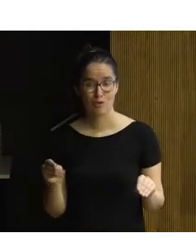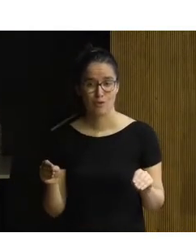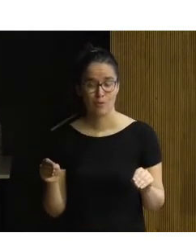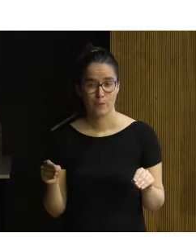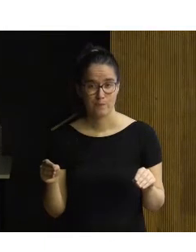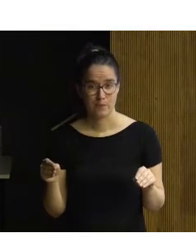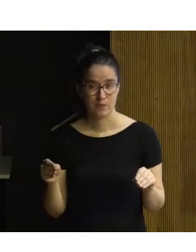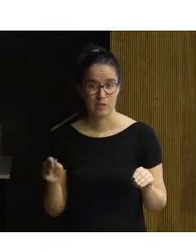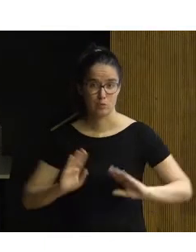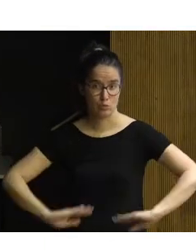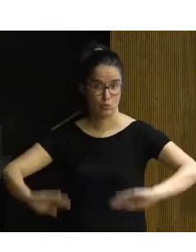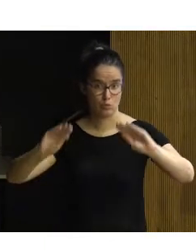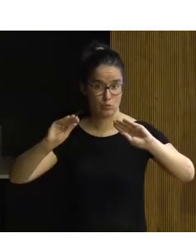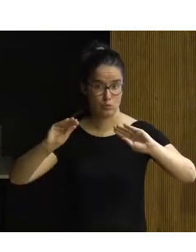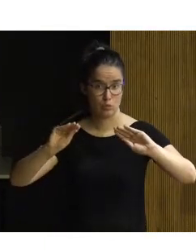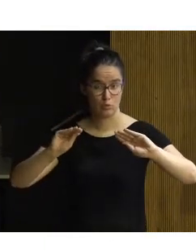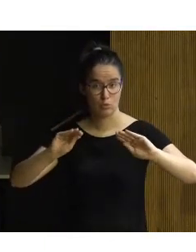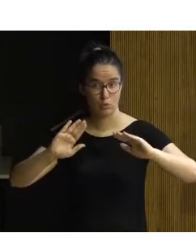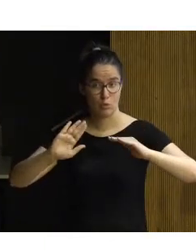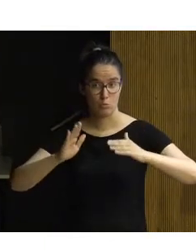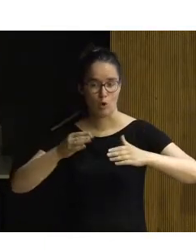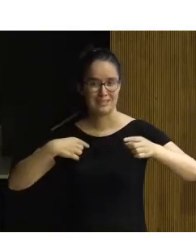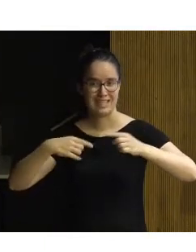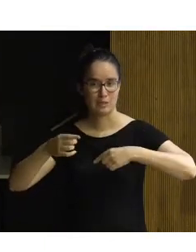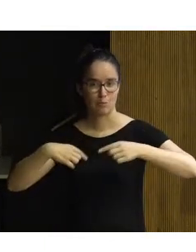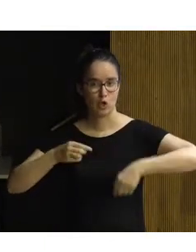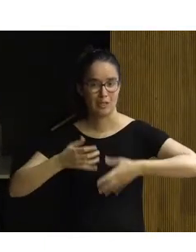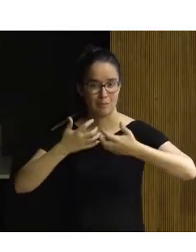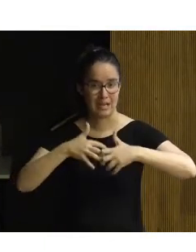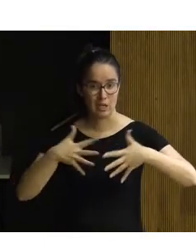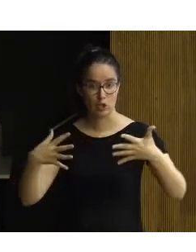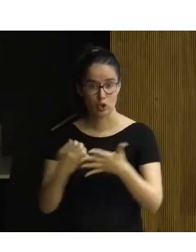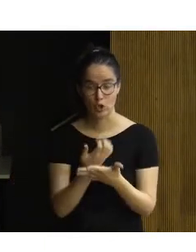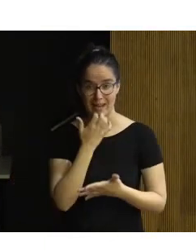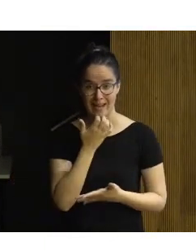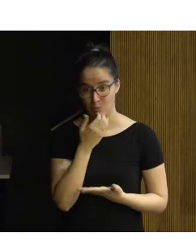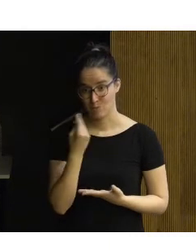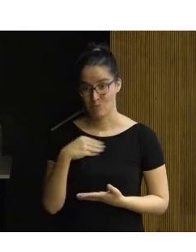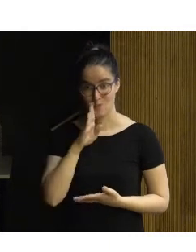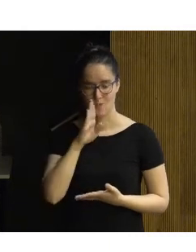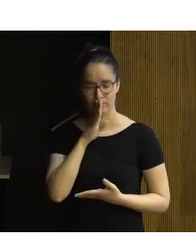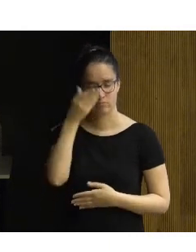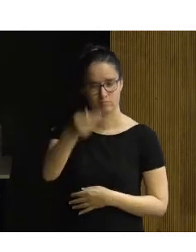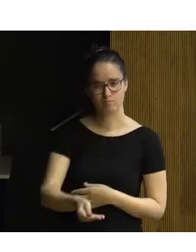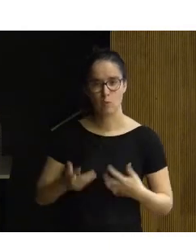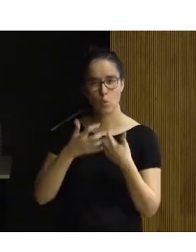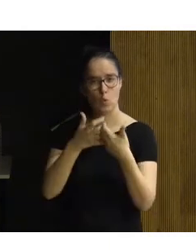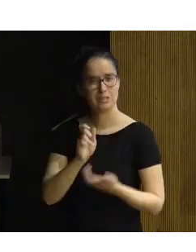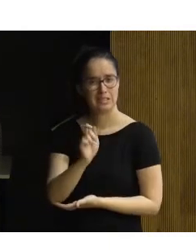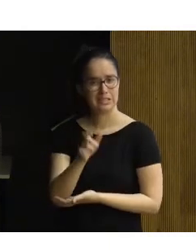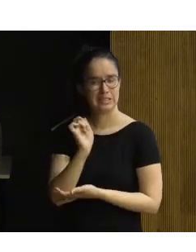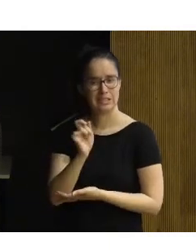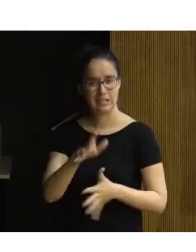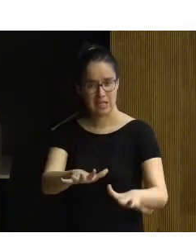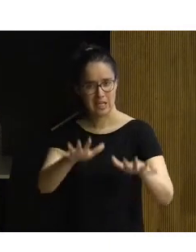transporte mecánico. Todos estos ejemplos son fundamentales. La lucha constante que